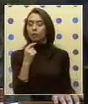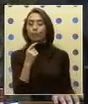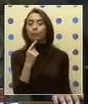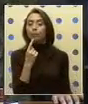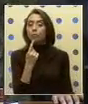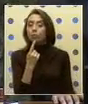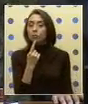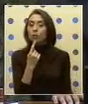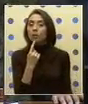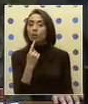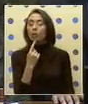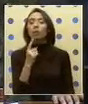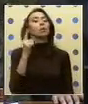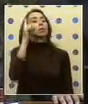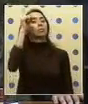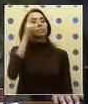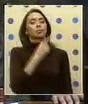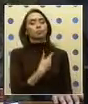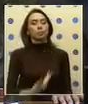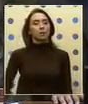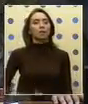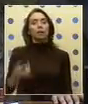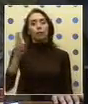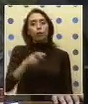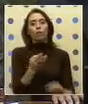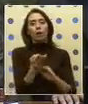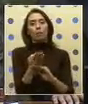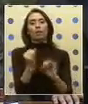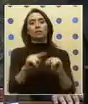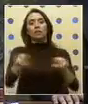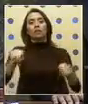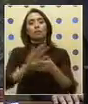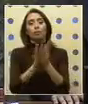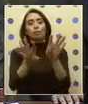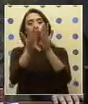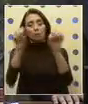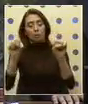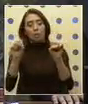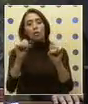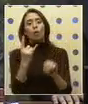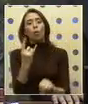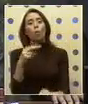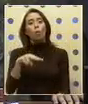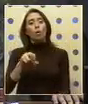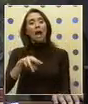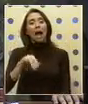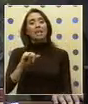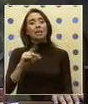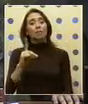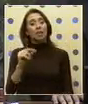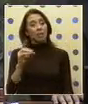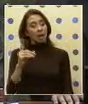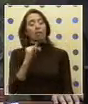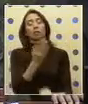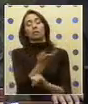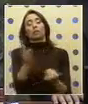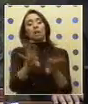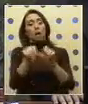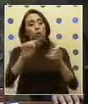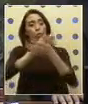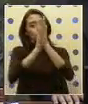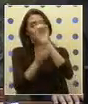El siguiente, vuelve a pedir la unanimidad, por favor. Voy a... Pido nuevamente la unanimidad con